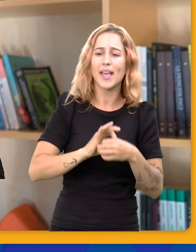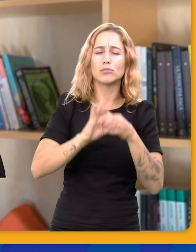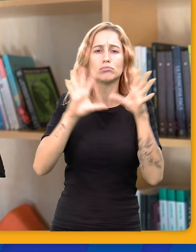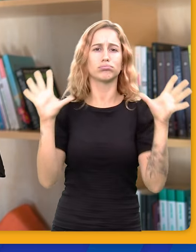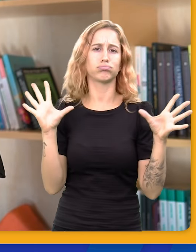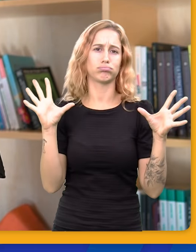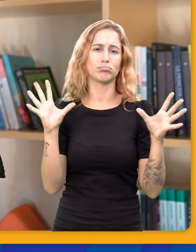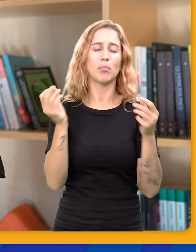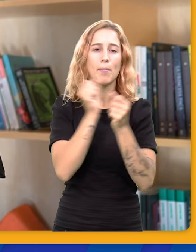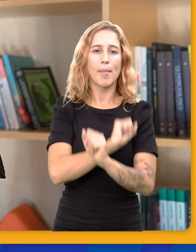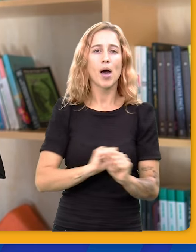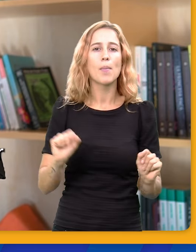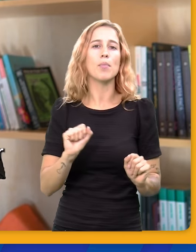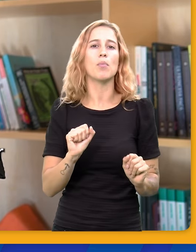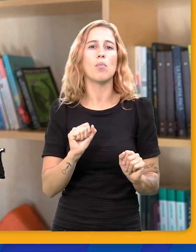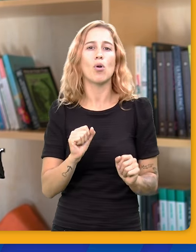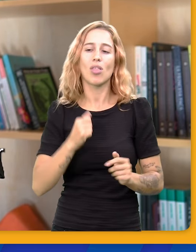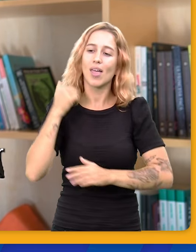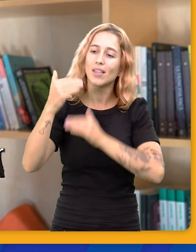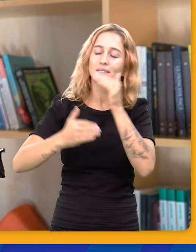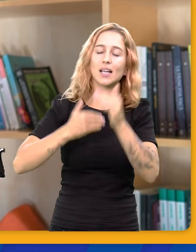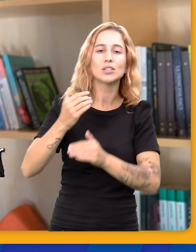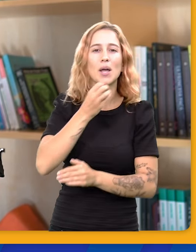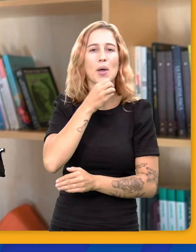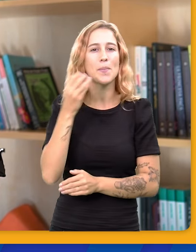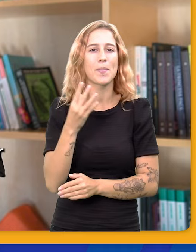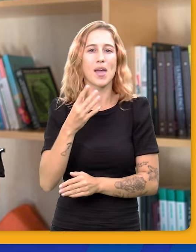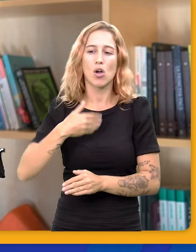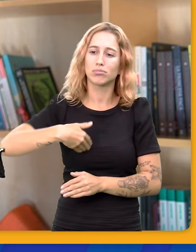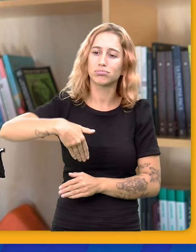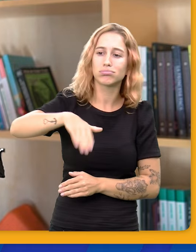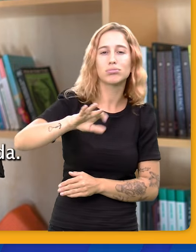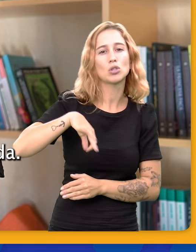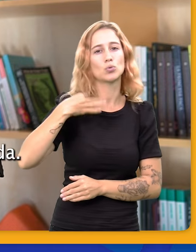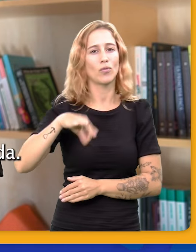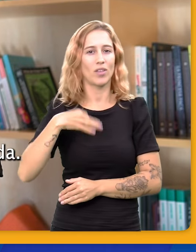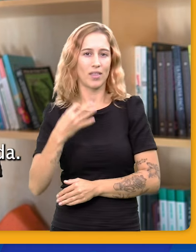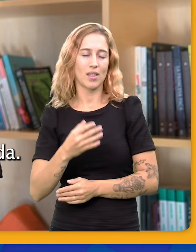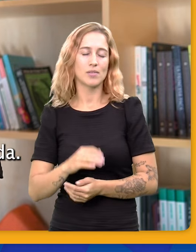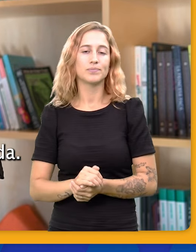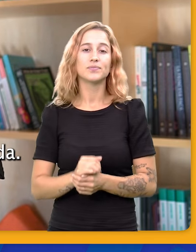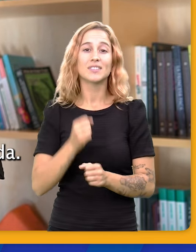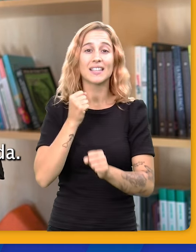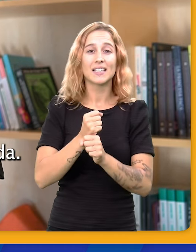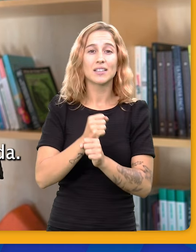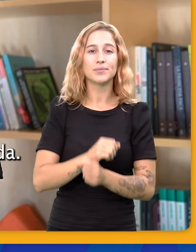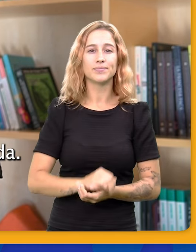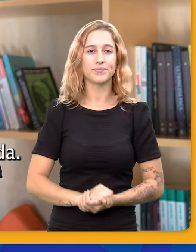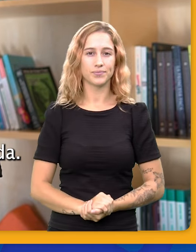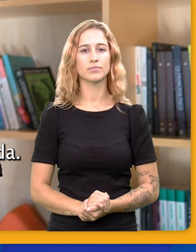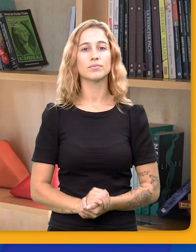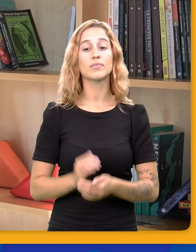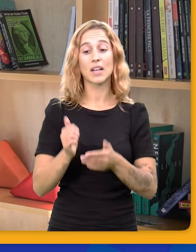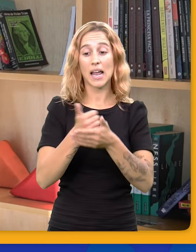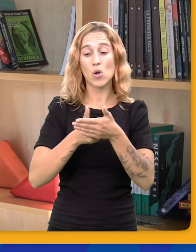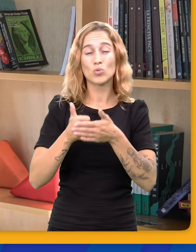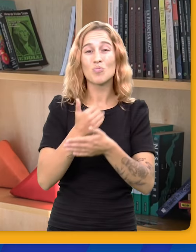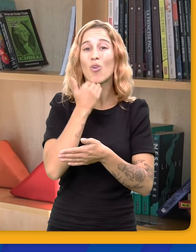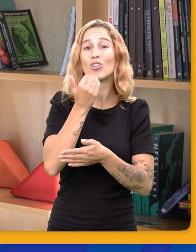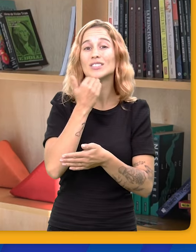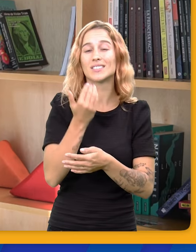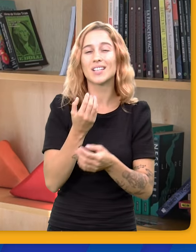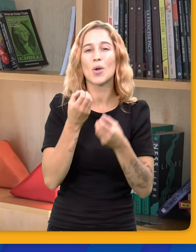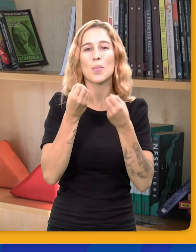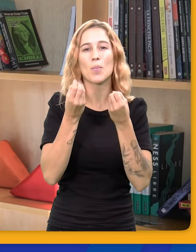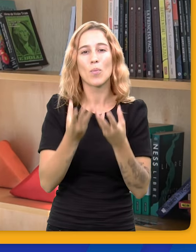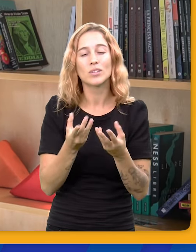que nada que ellos sean autónomos, que logren su autonomía para poder desarrollarse mejor a lo largo de su vida. El autismo no